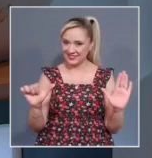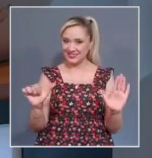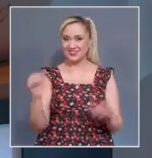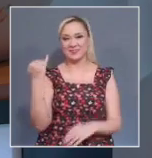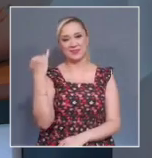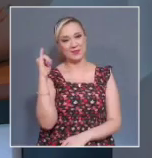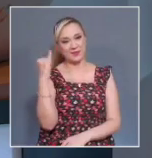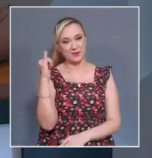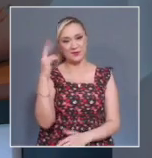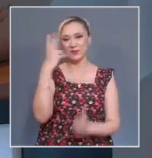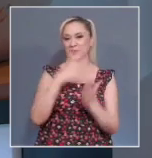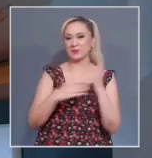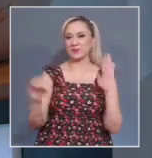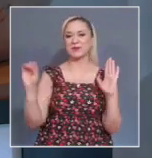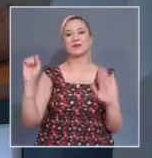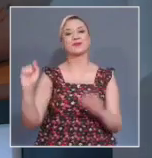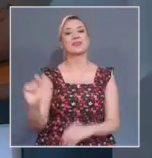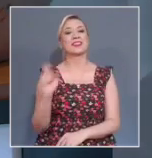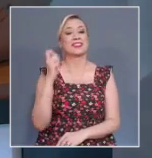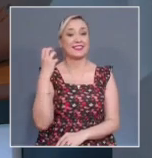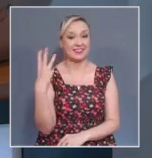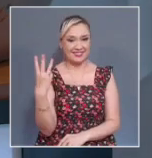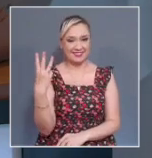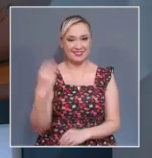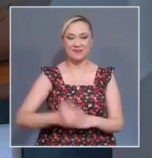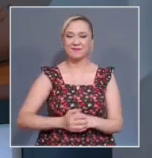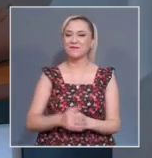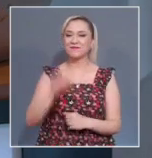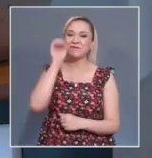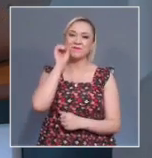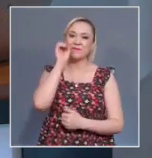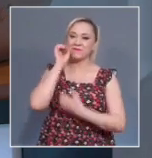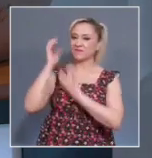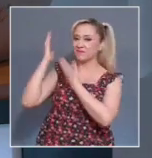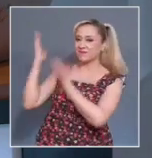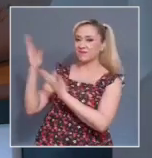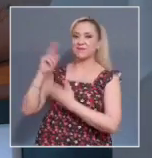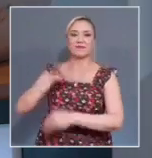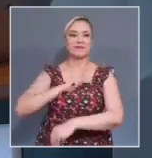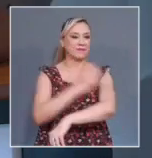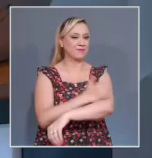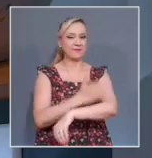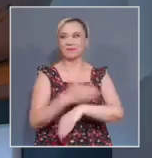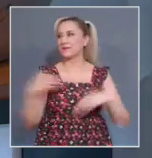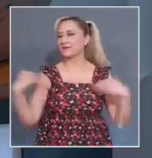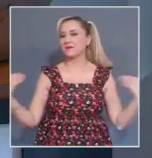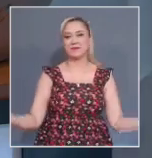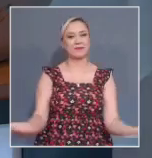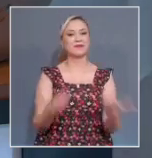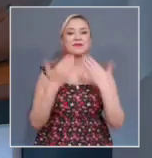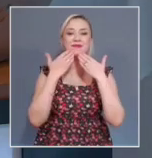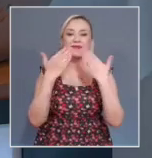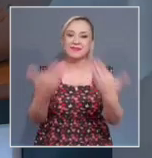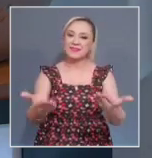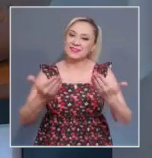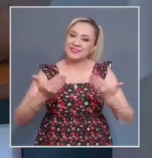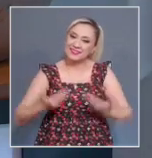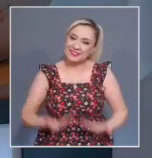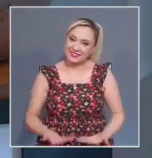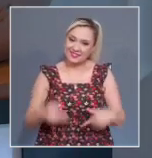de 2023. Soy Óscar González y en nombre de todo este equipo de trabajo le damos la más cordial